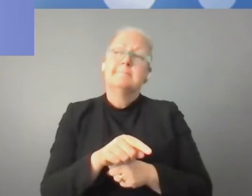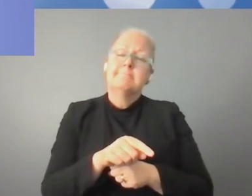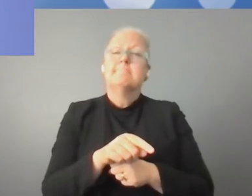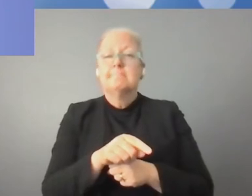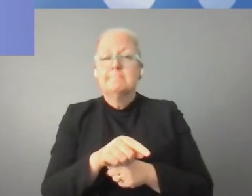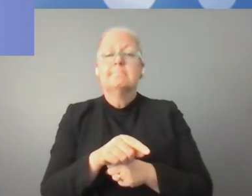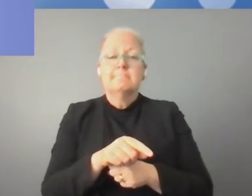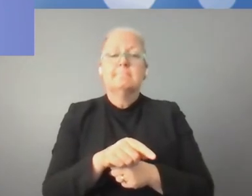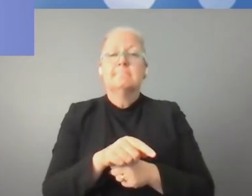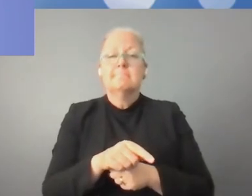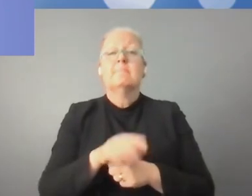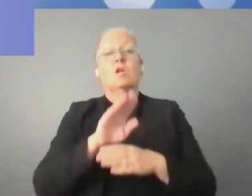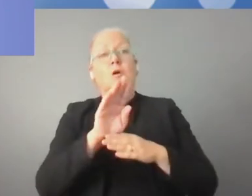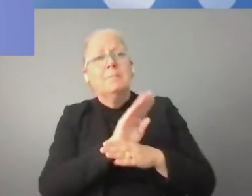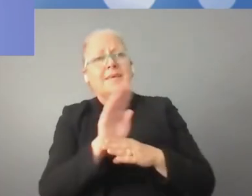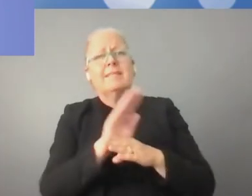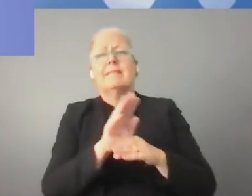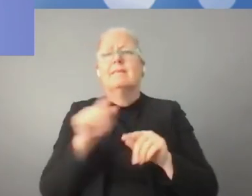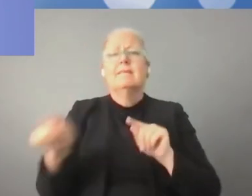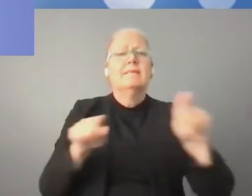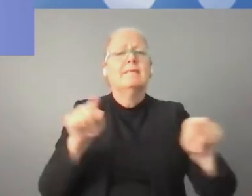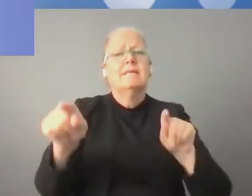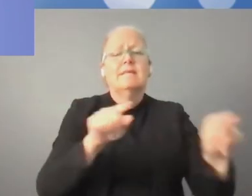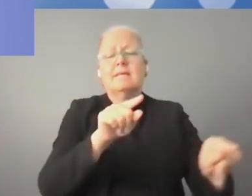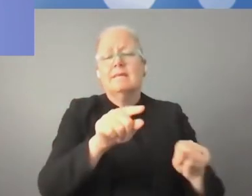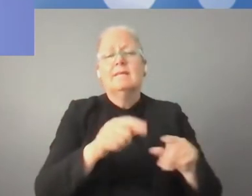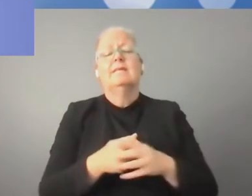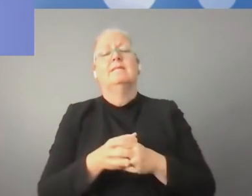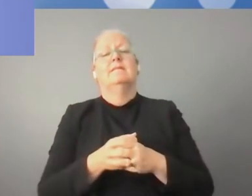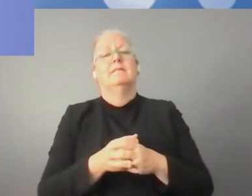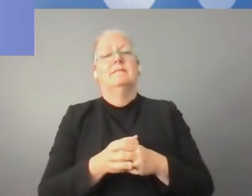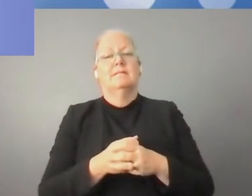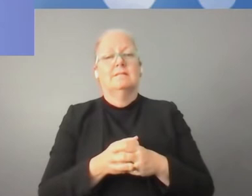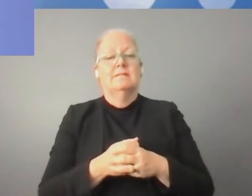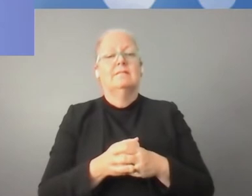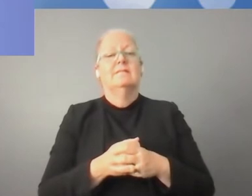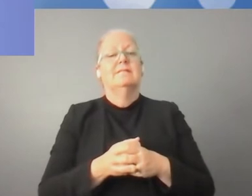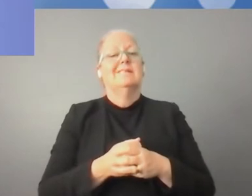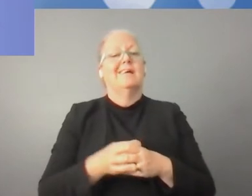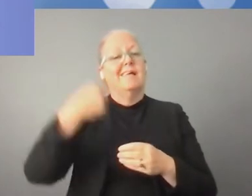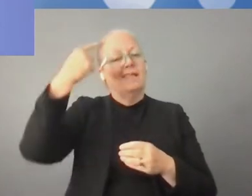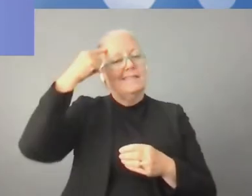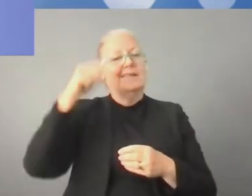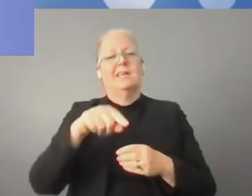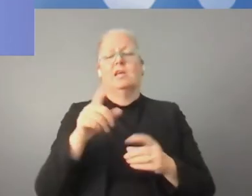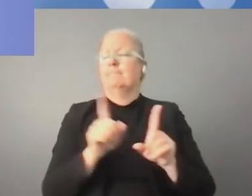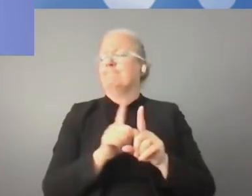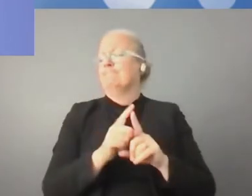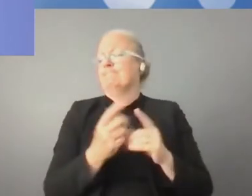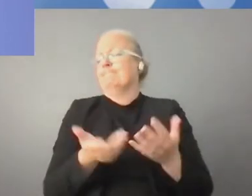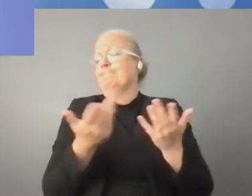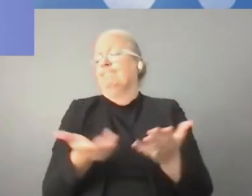efectos económicos, pero estos efectos hubiesen sido incluso más desastrosos si nuestros